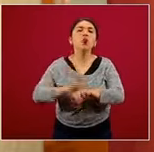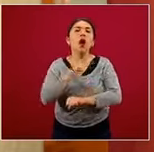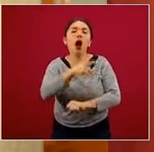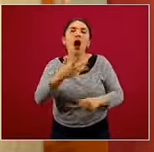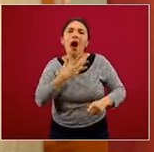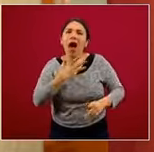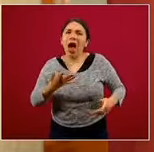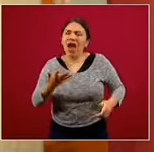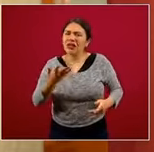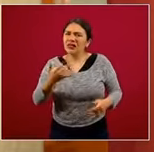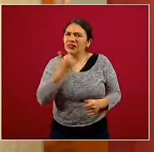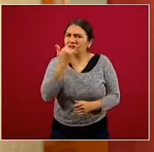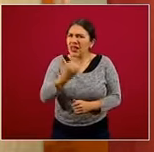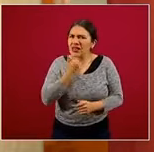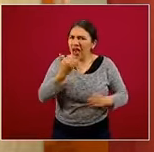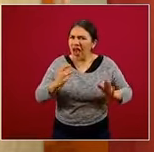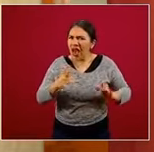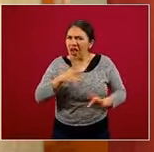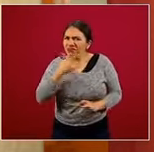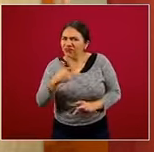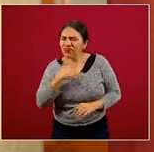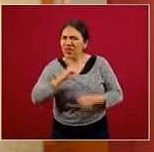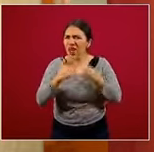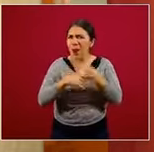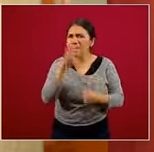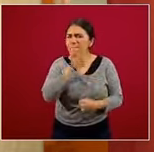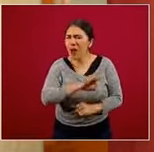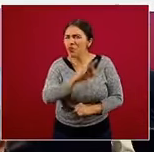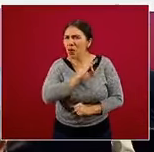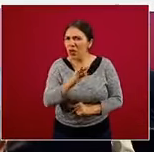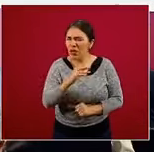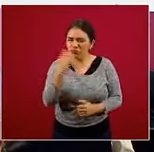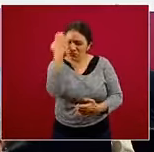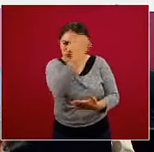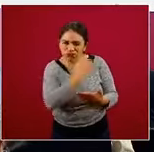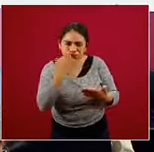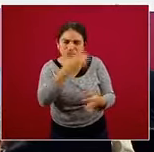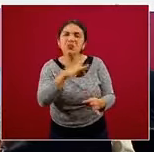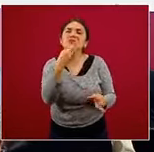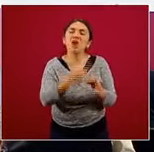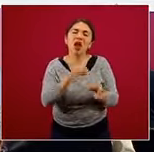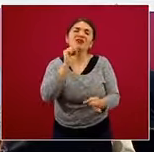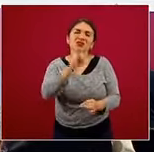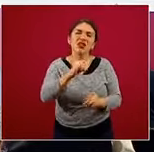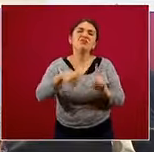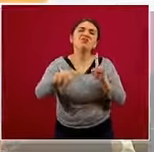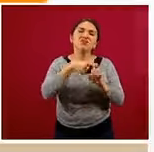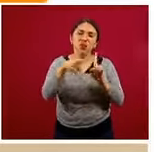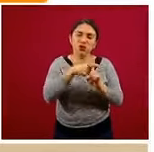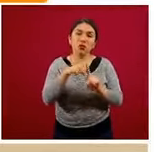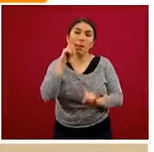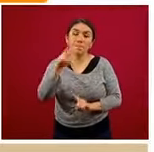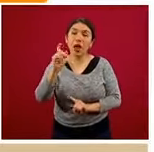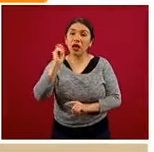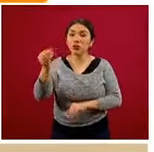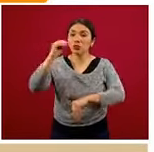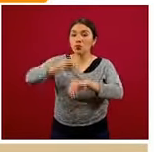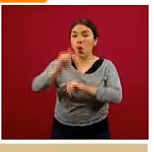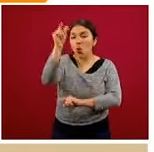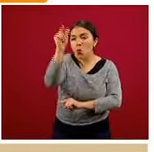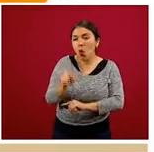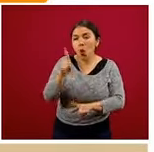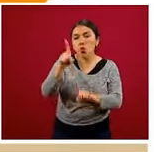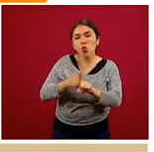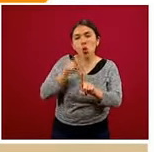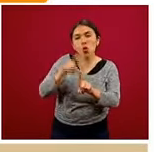presentaban signos y síntomas compatibles con la enfermedad al momento de tomar esta prueba y están representadas también en las